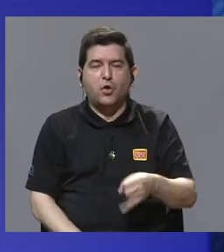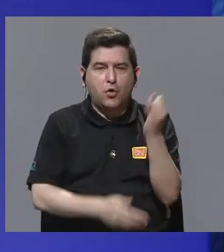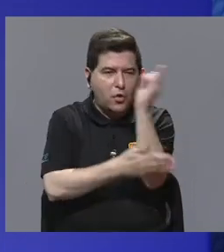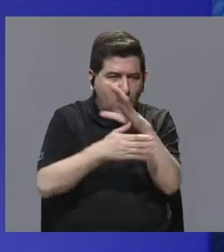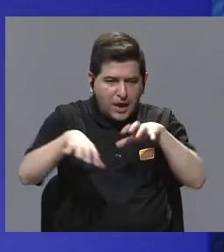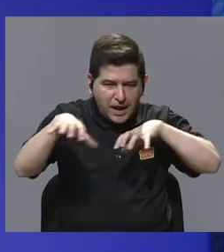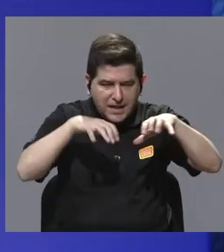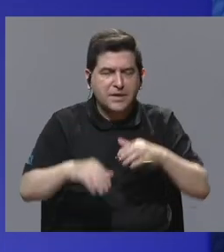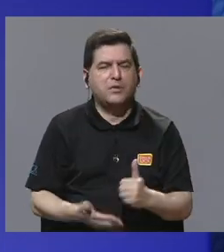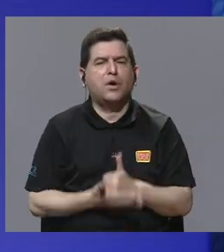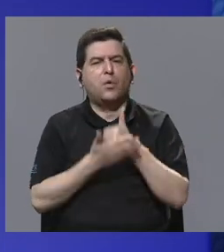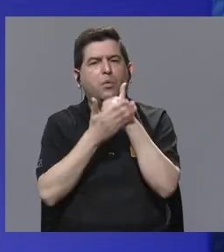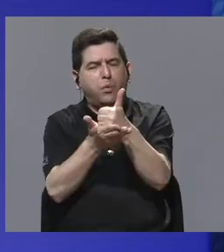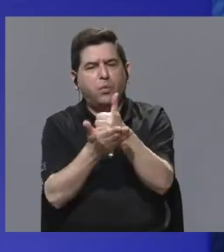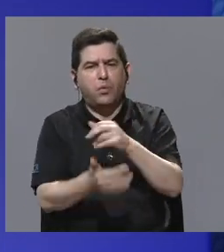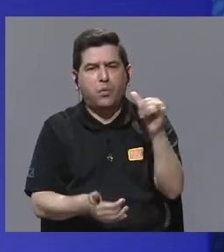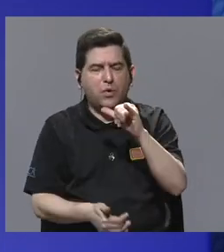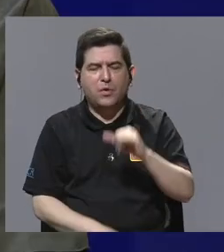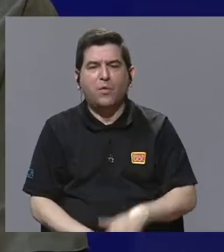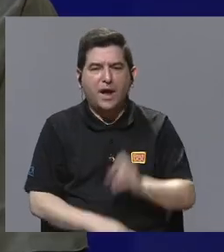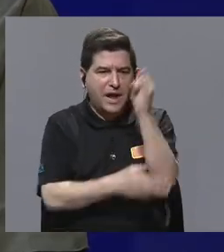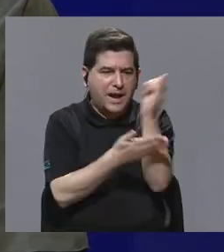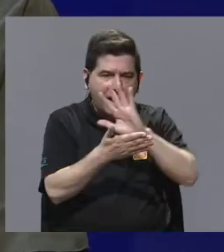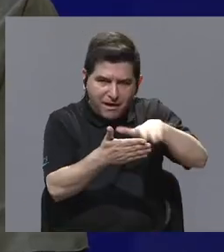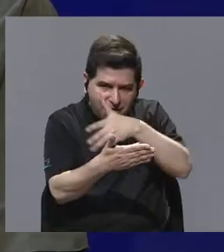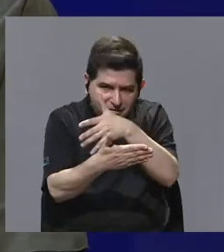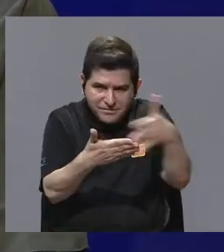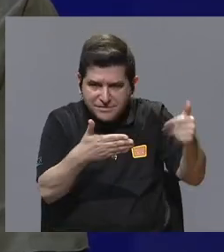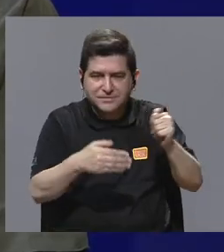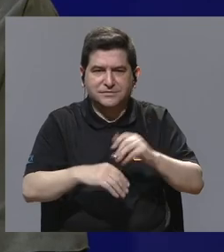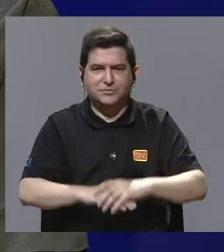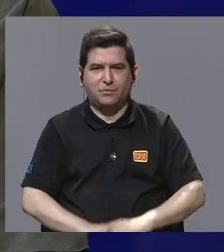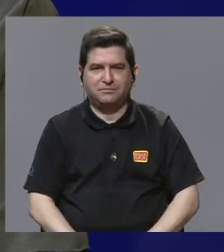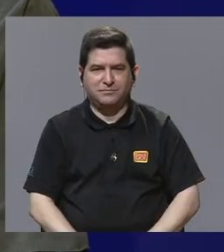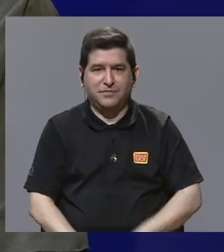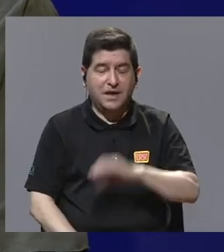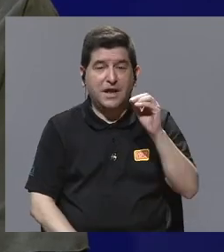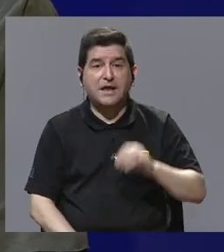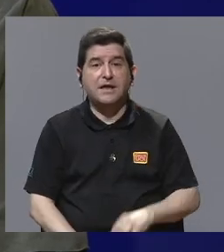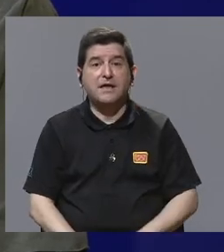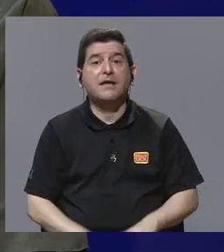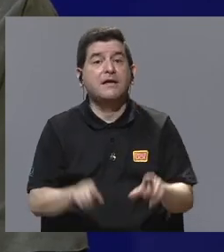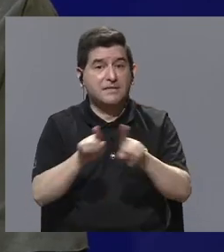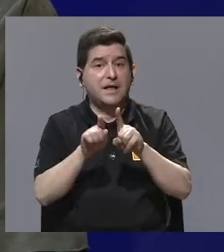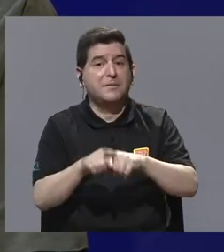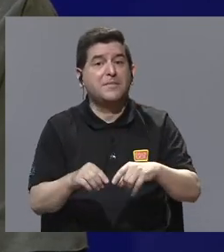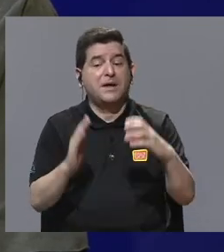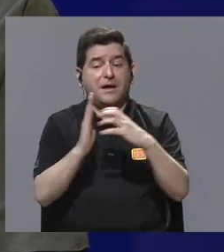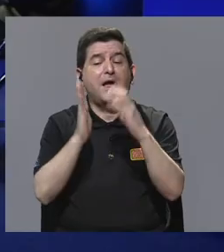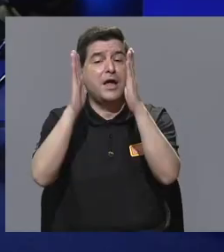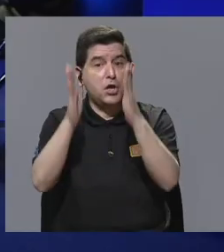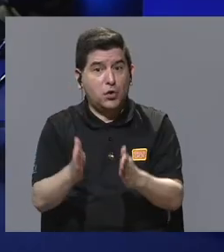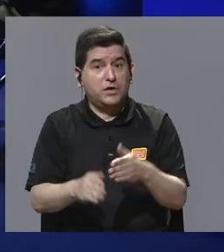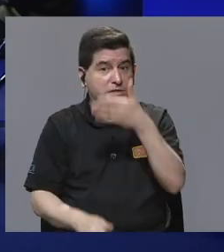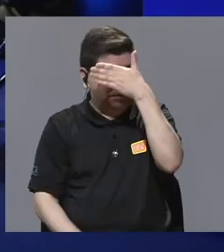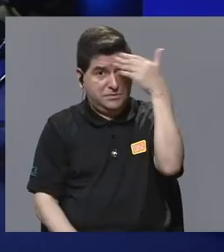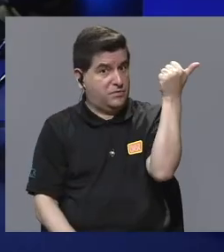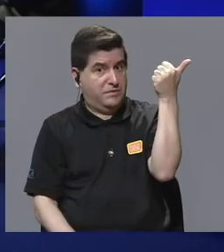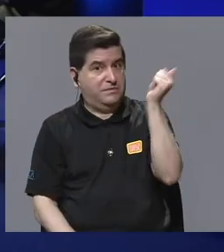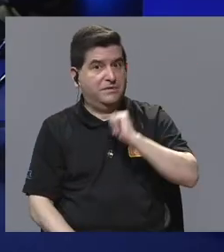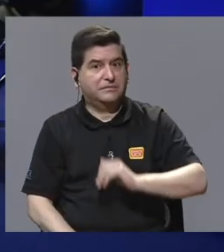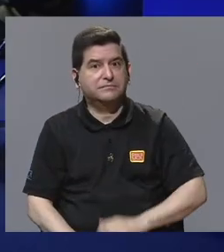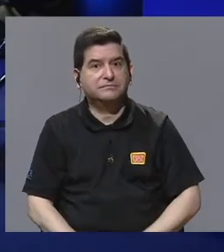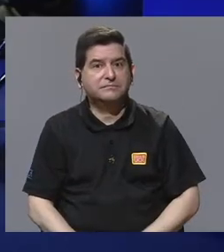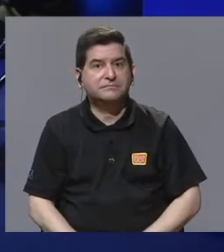las animaciones ayudaron muchísimo, igual que el diseño gráfico, y los guionistas, ¿verdad? También no puedo olvidar,